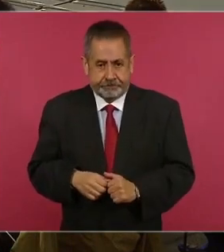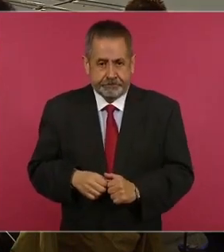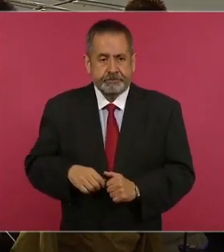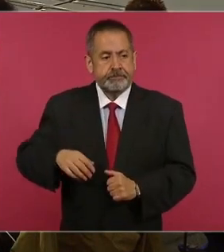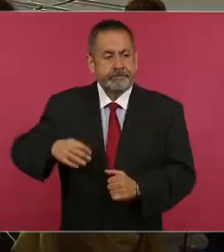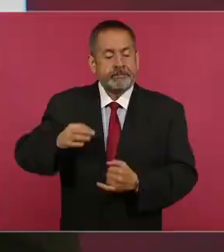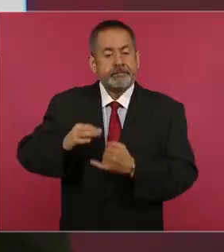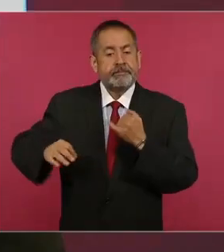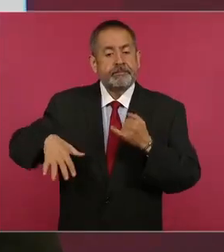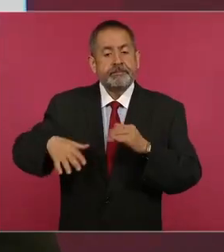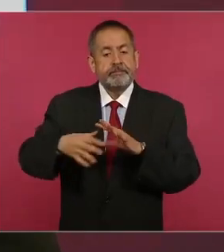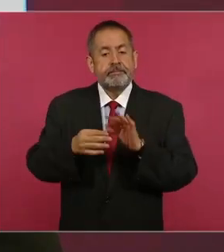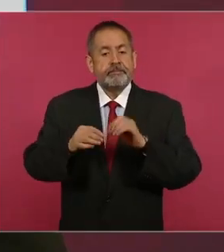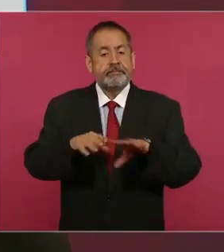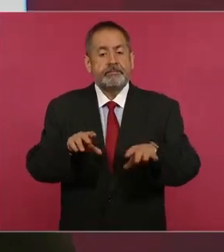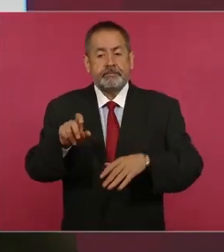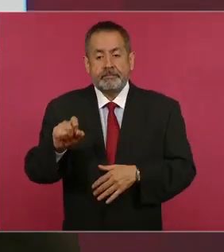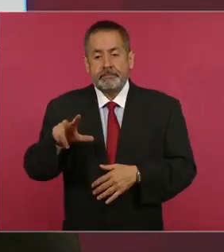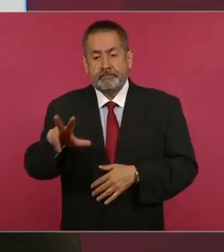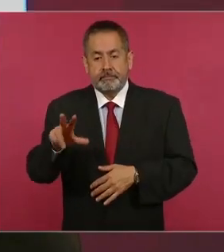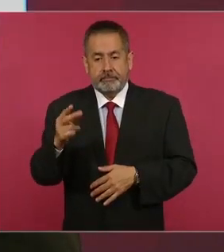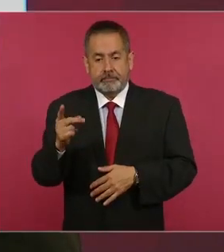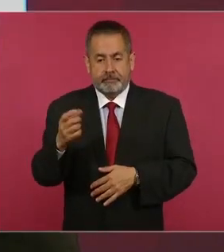que se presentó aquí el 28 de septiembre,